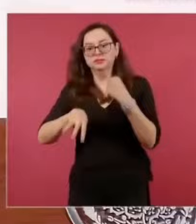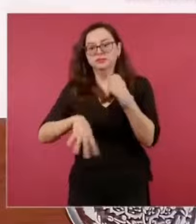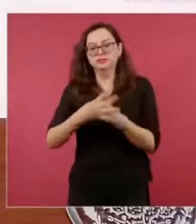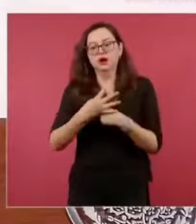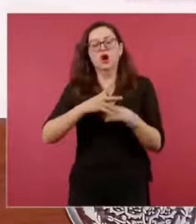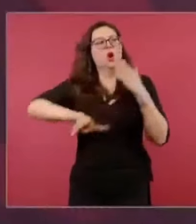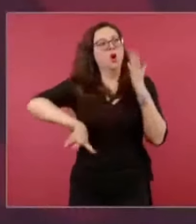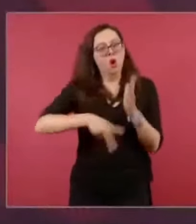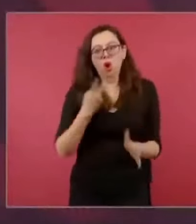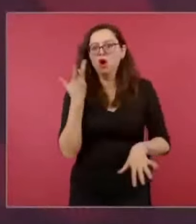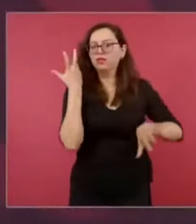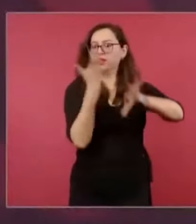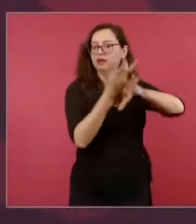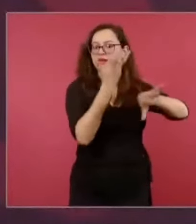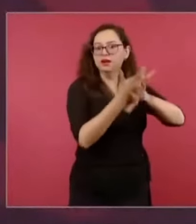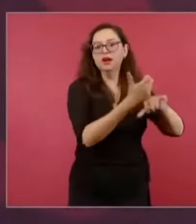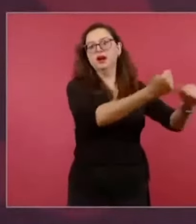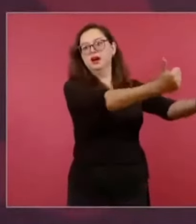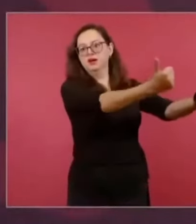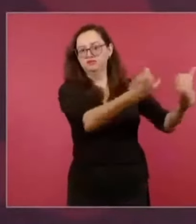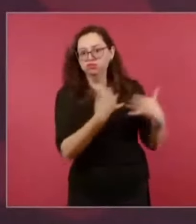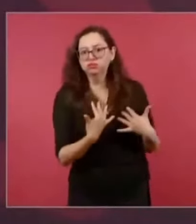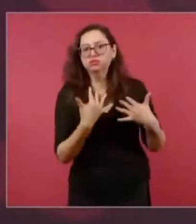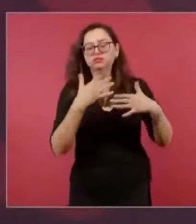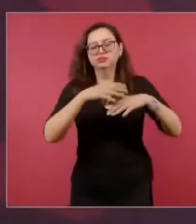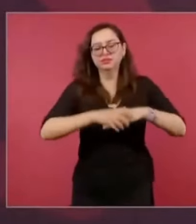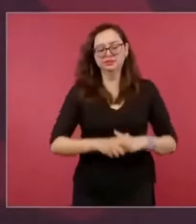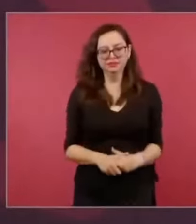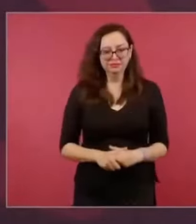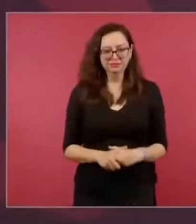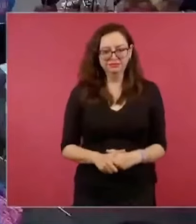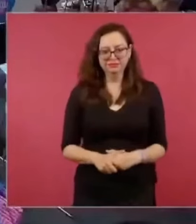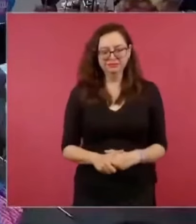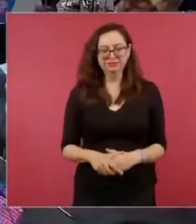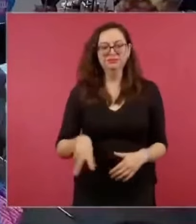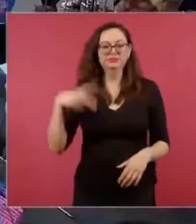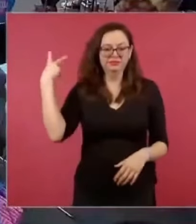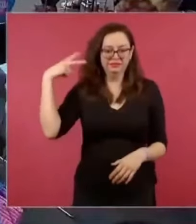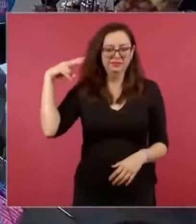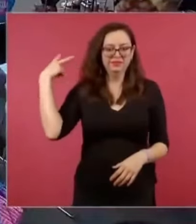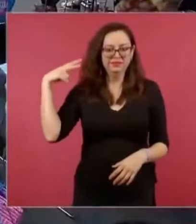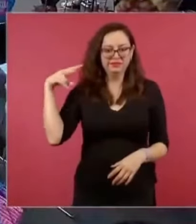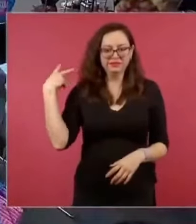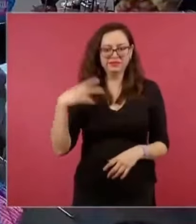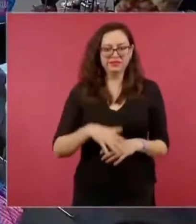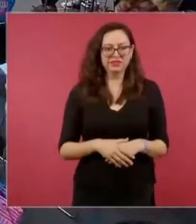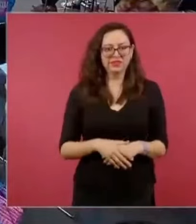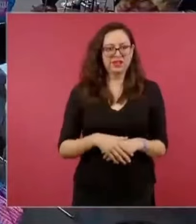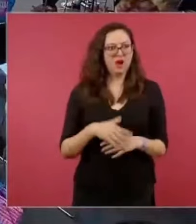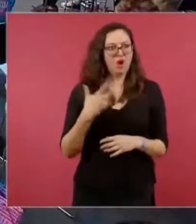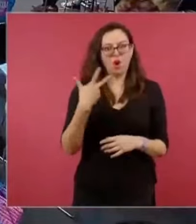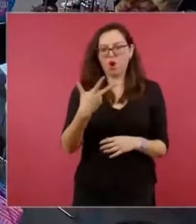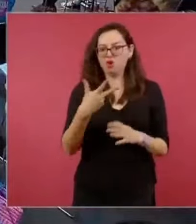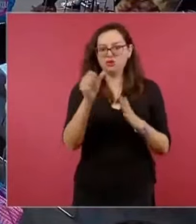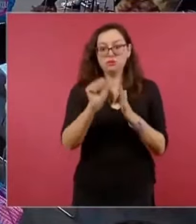a invadirnos en Veracruz, están como siete, ocho meses,